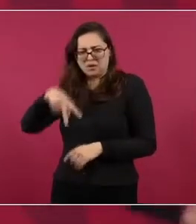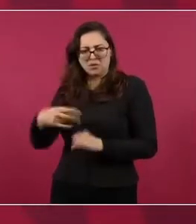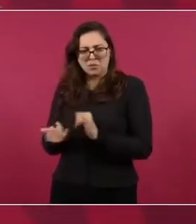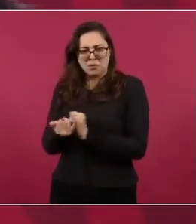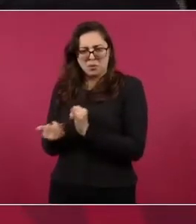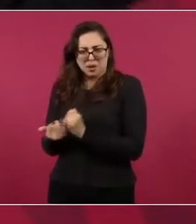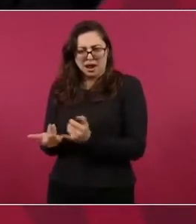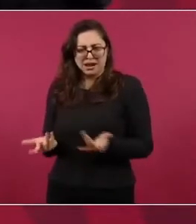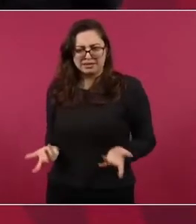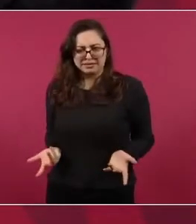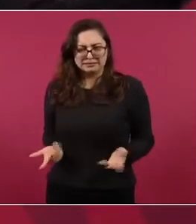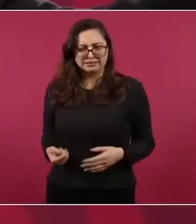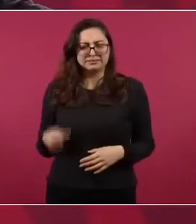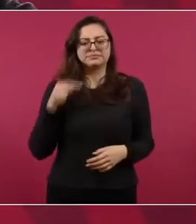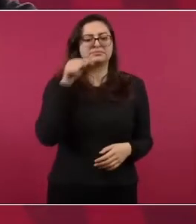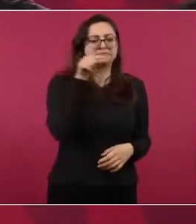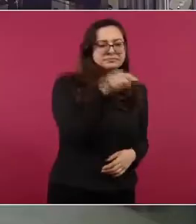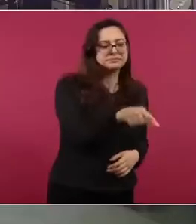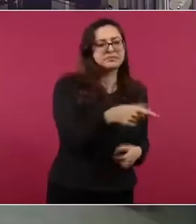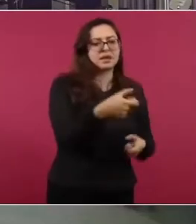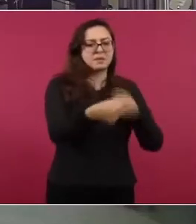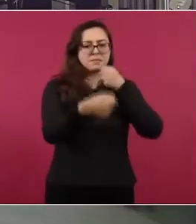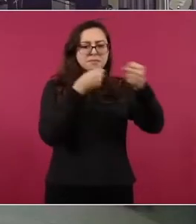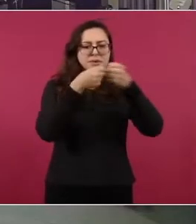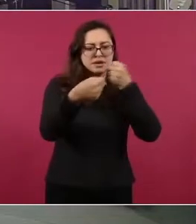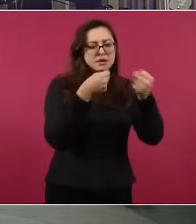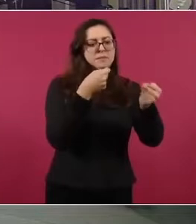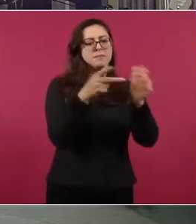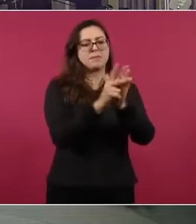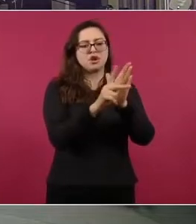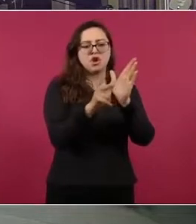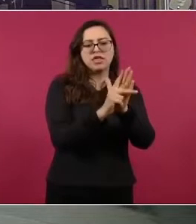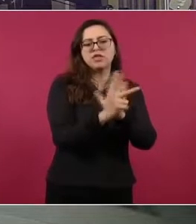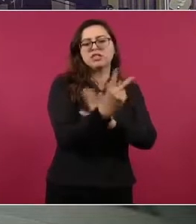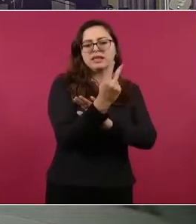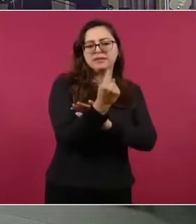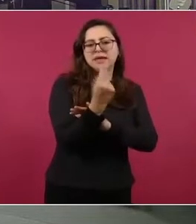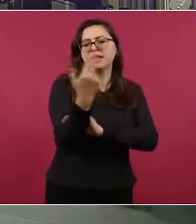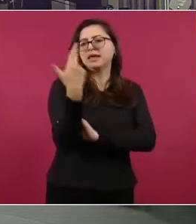los medios de información, casi todos al servicio